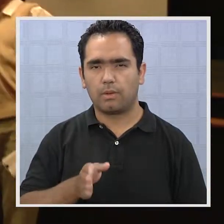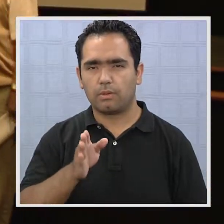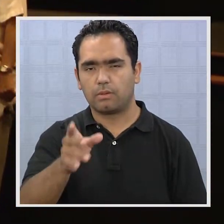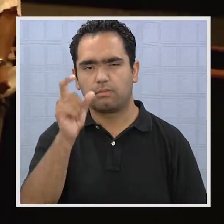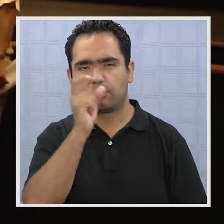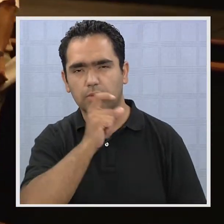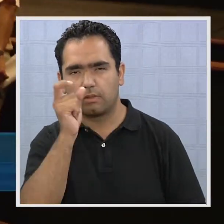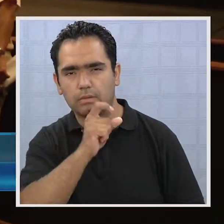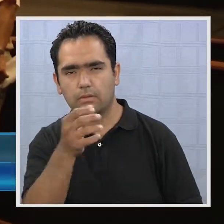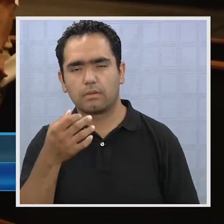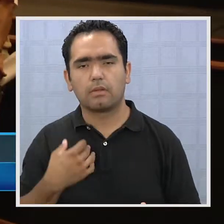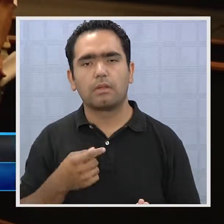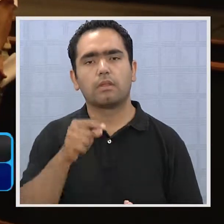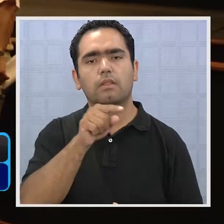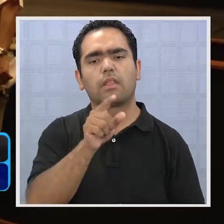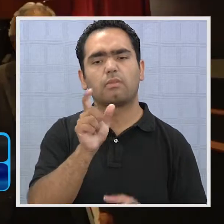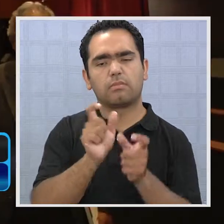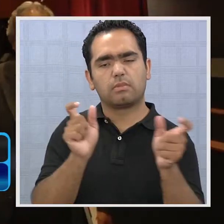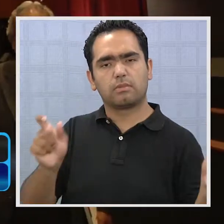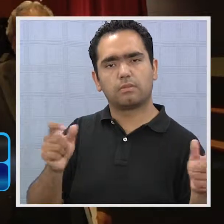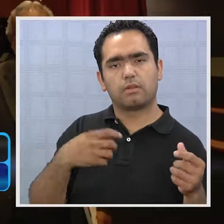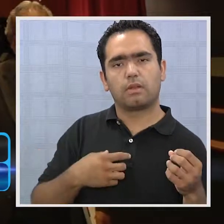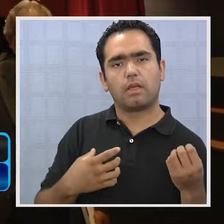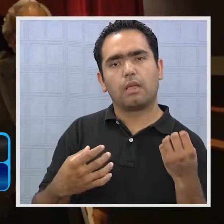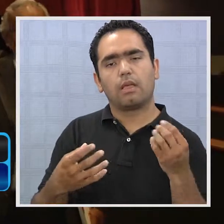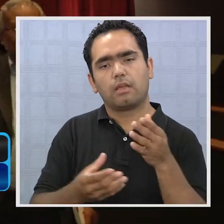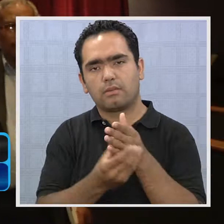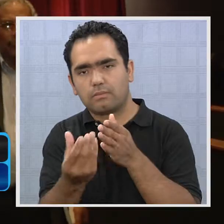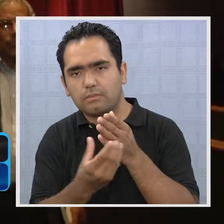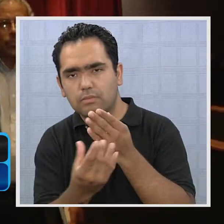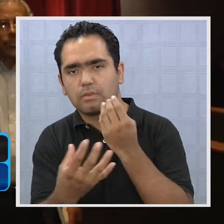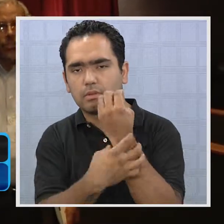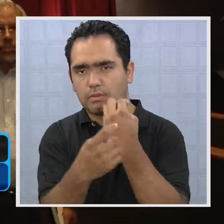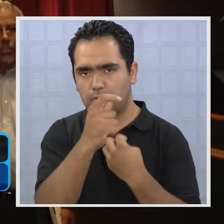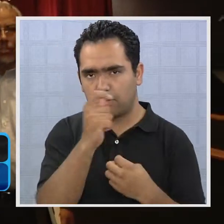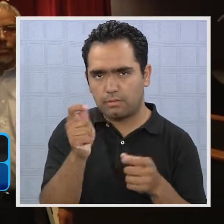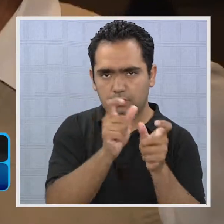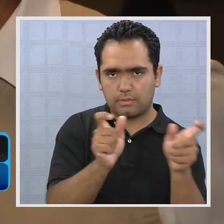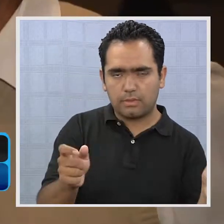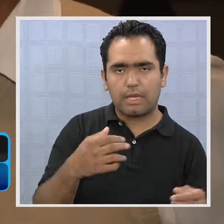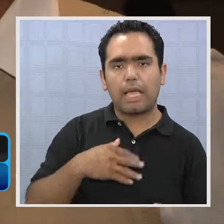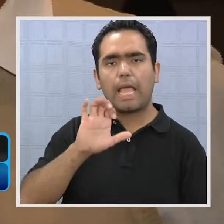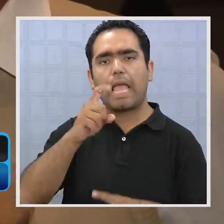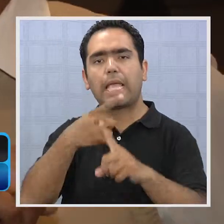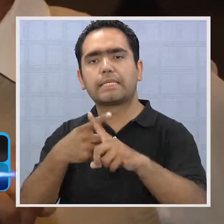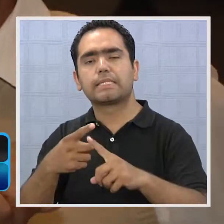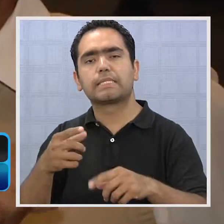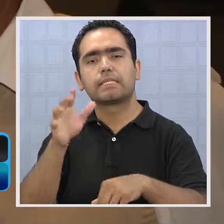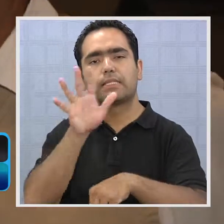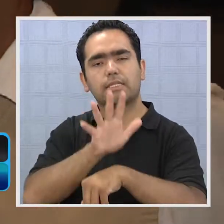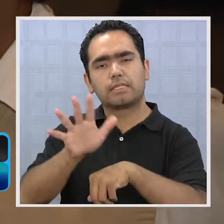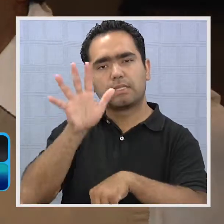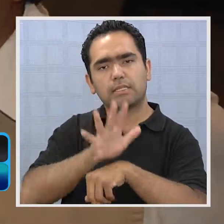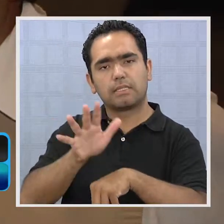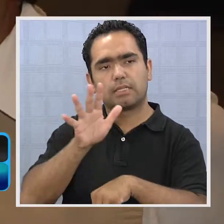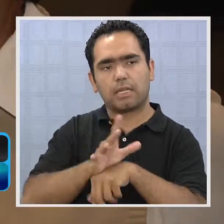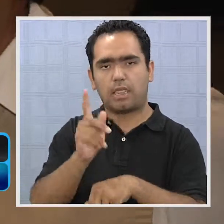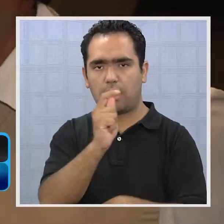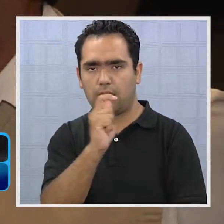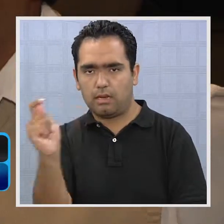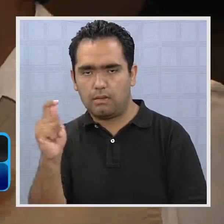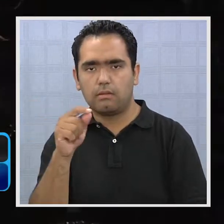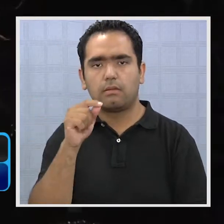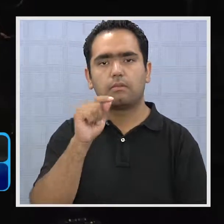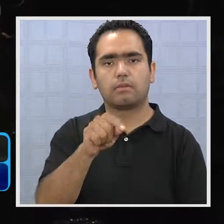Siguen las críticas y objeciones de consejeros regionales a las obras del ex Cine Tarapacá. Este es un proyecto financiado por el